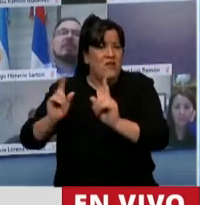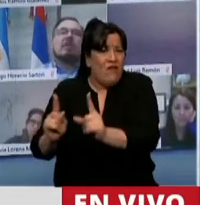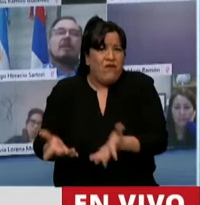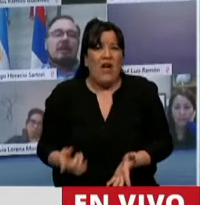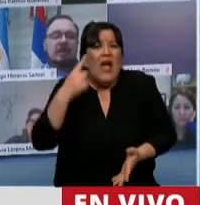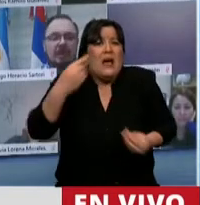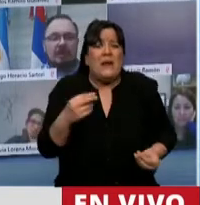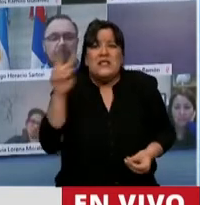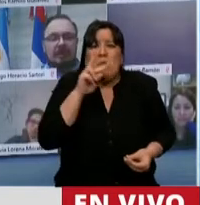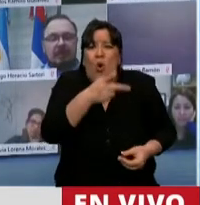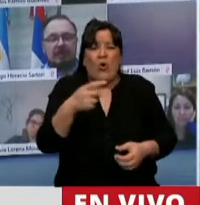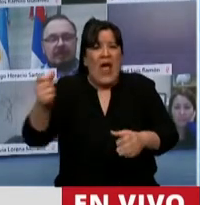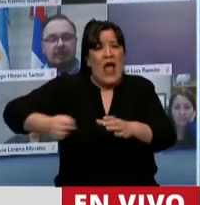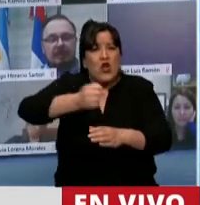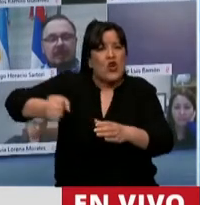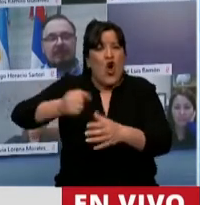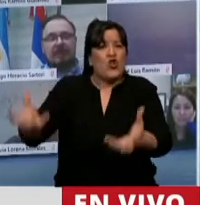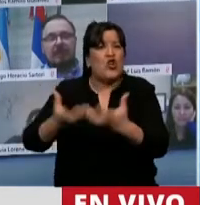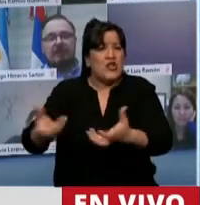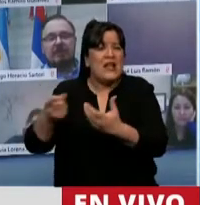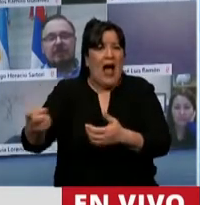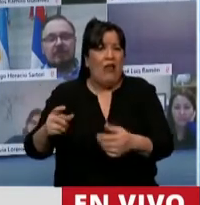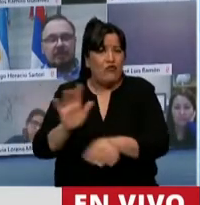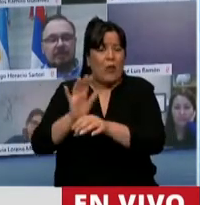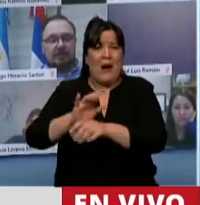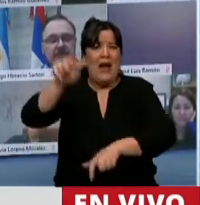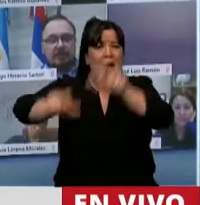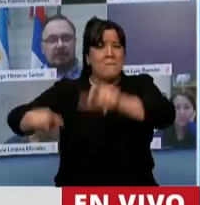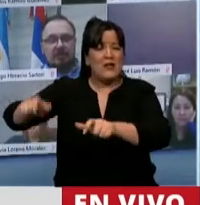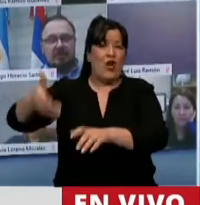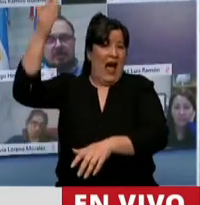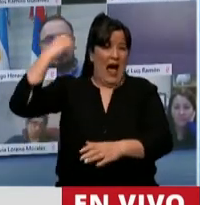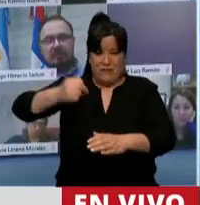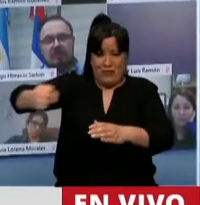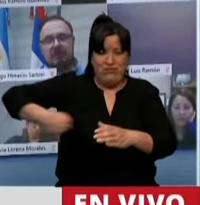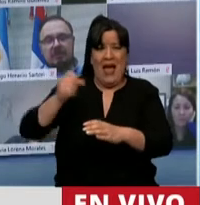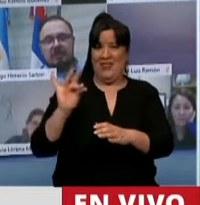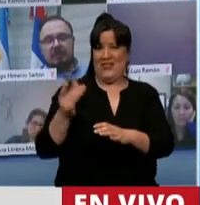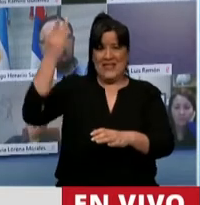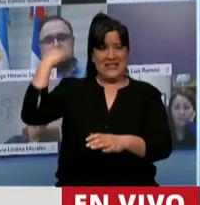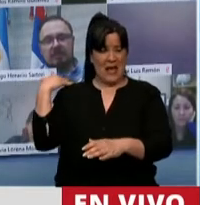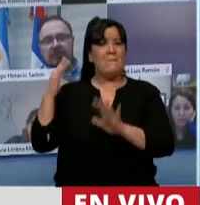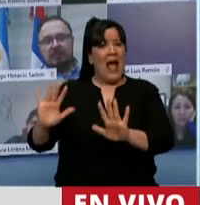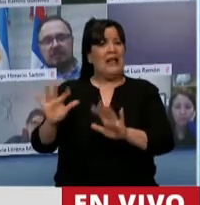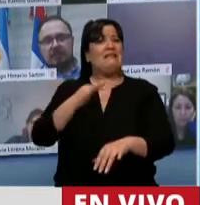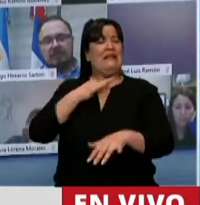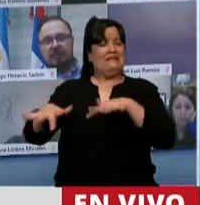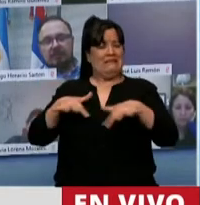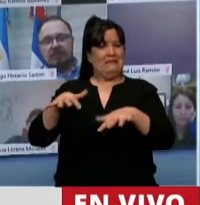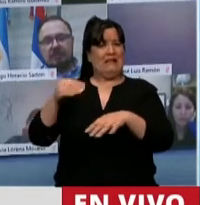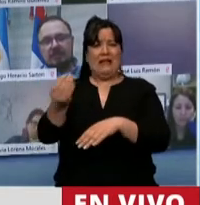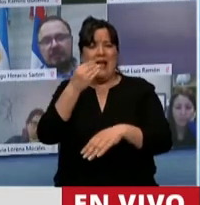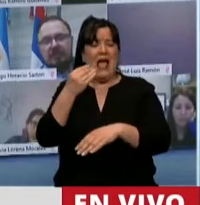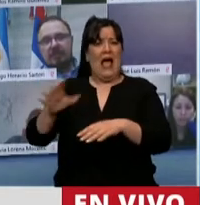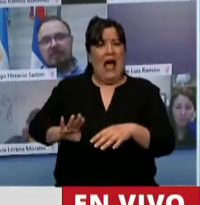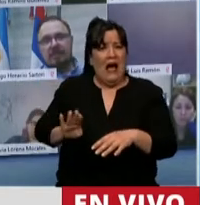las mujeres que están cocinando de a cuatro para el triple de gente de lo que cocinaban en diciembre cuando ya estaba la crisis alimentaria en la